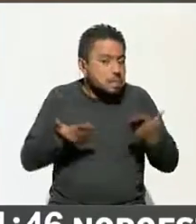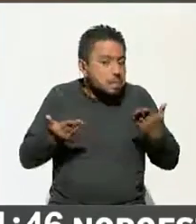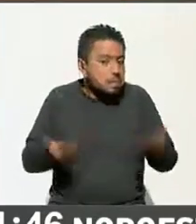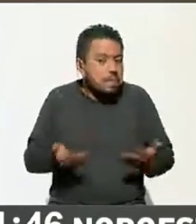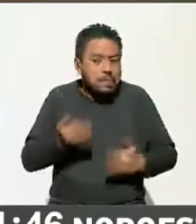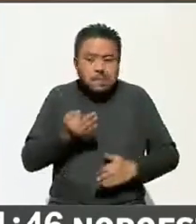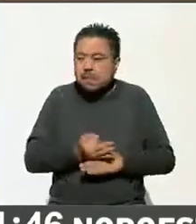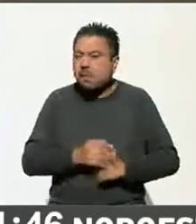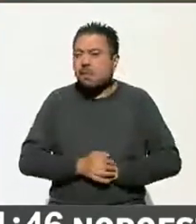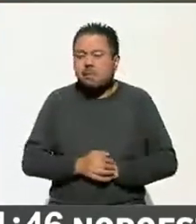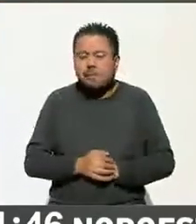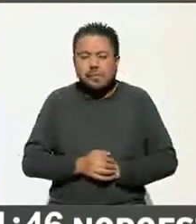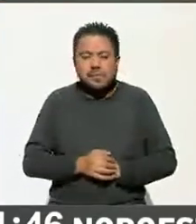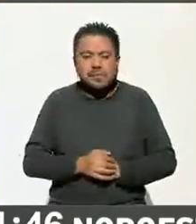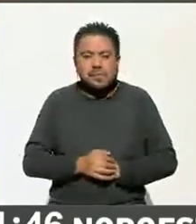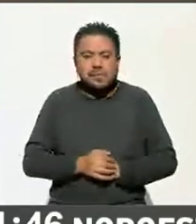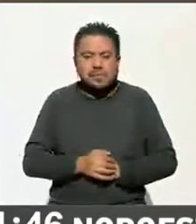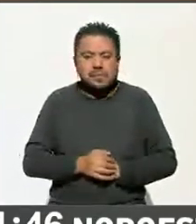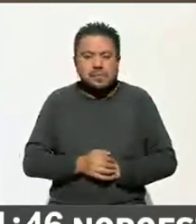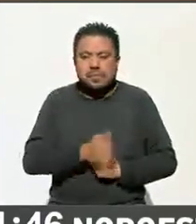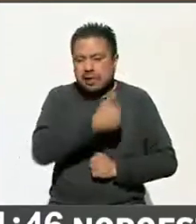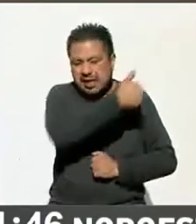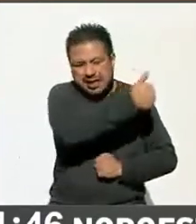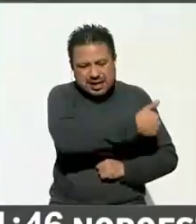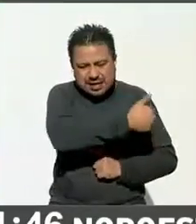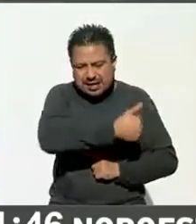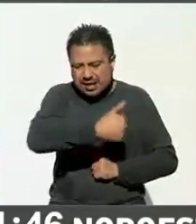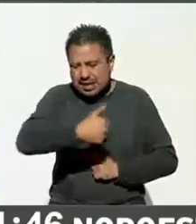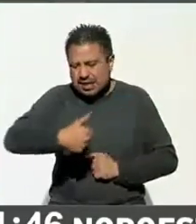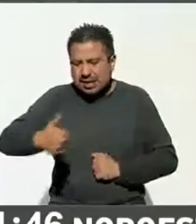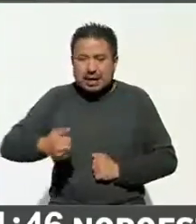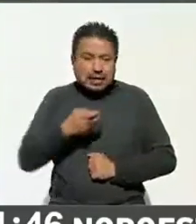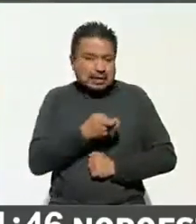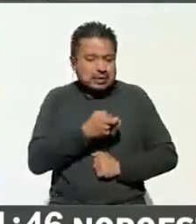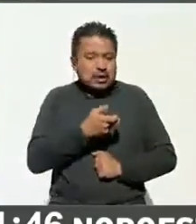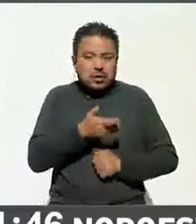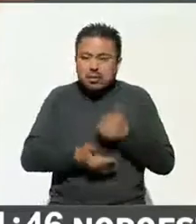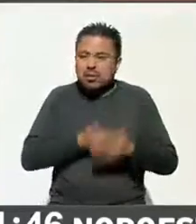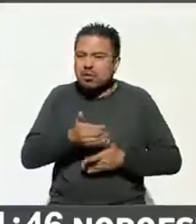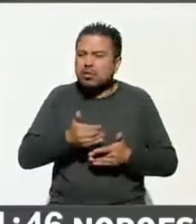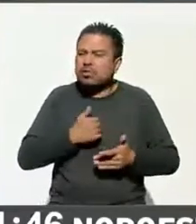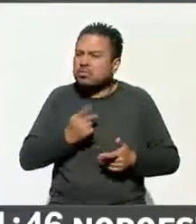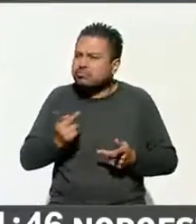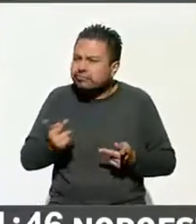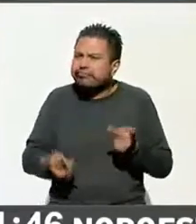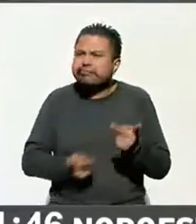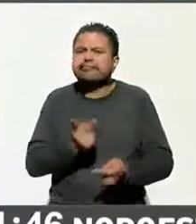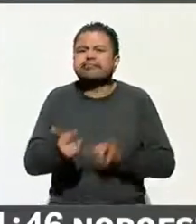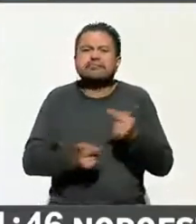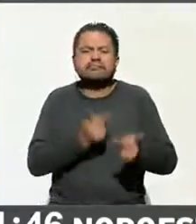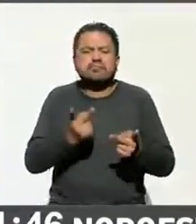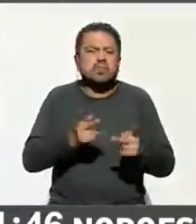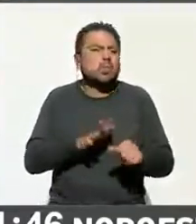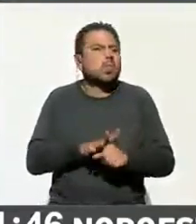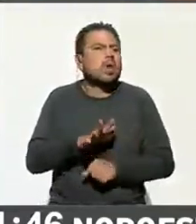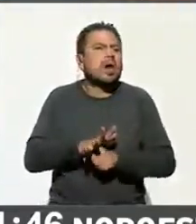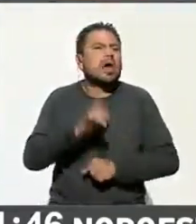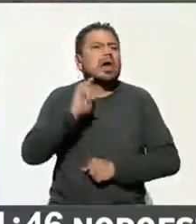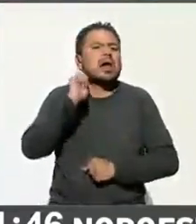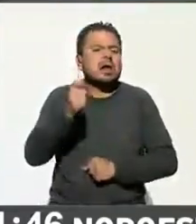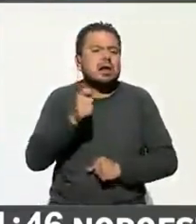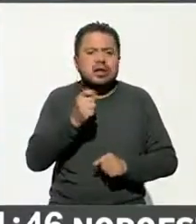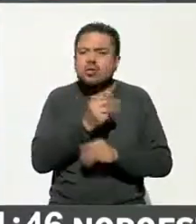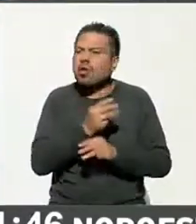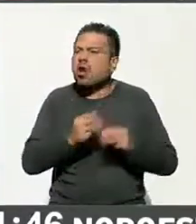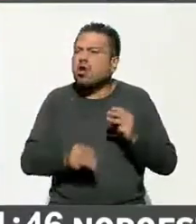en cada uno de estos procesos hemos preguntado cuáles son las